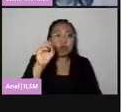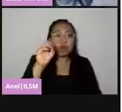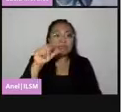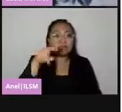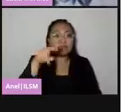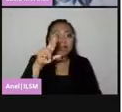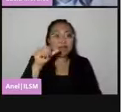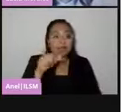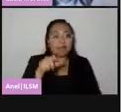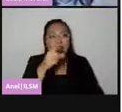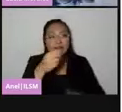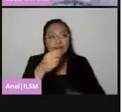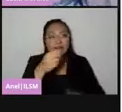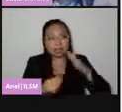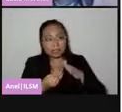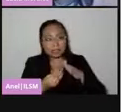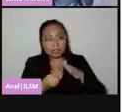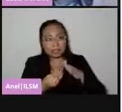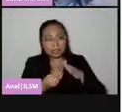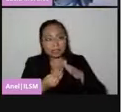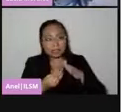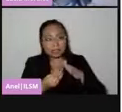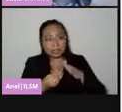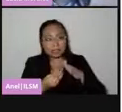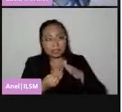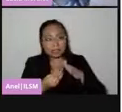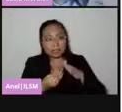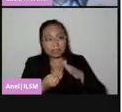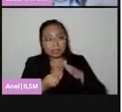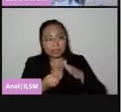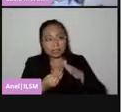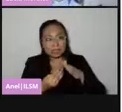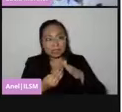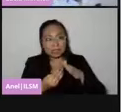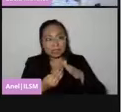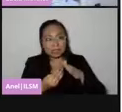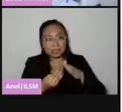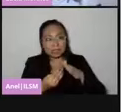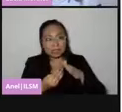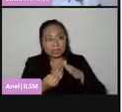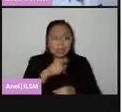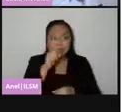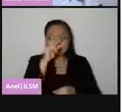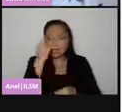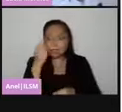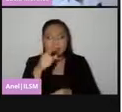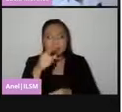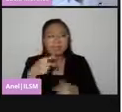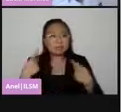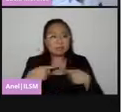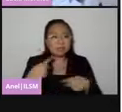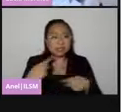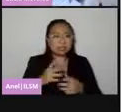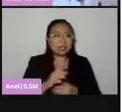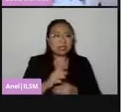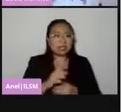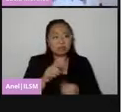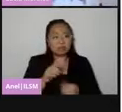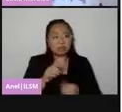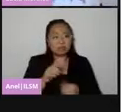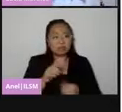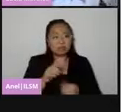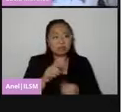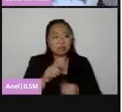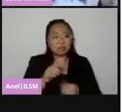sección electoral hacen difícil el acceso de todos los electores residentes en ella en el mismo sitio. Siempre pongo el ejemplo del